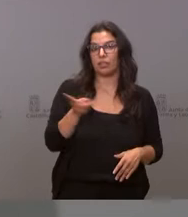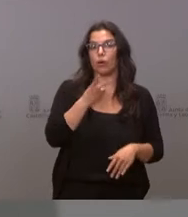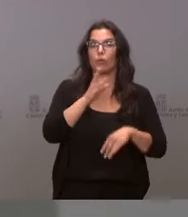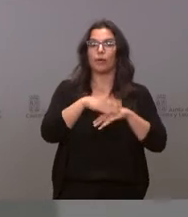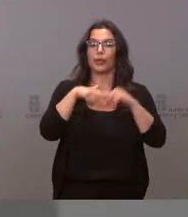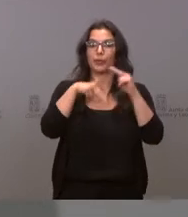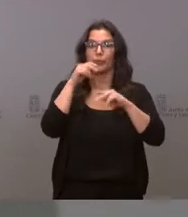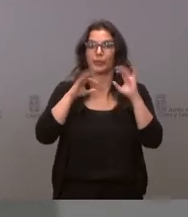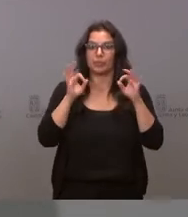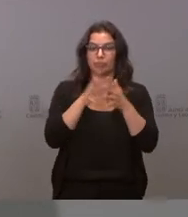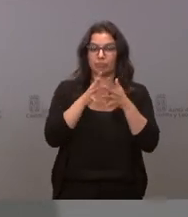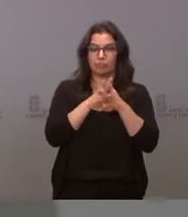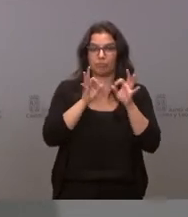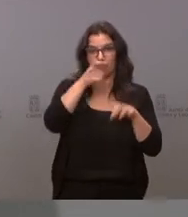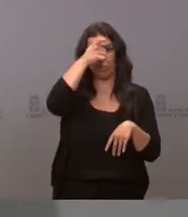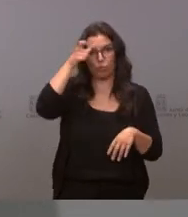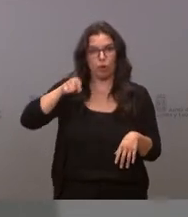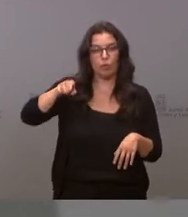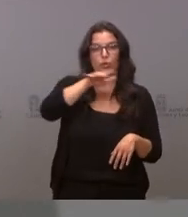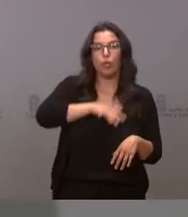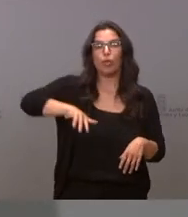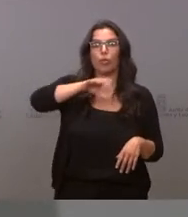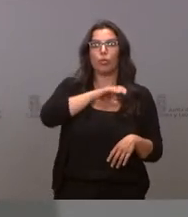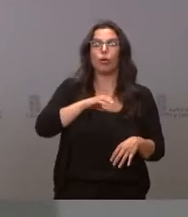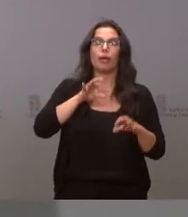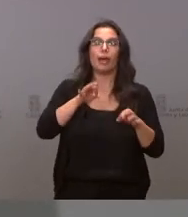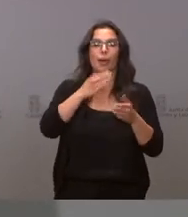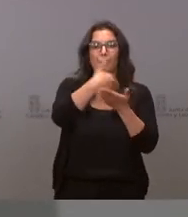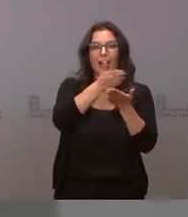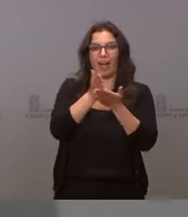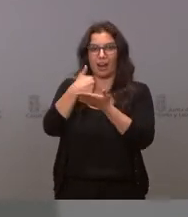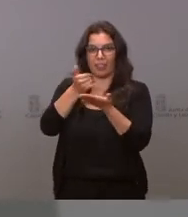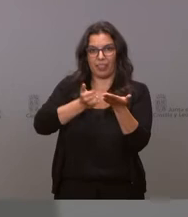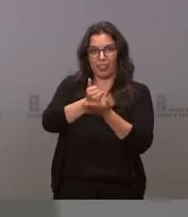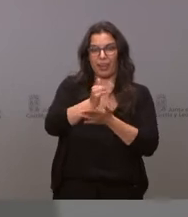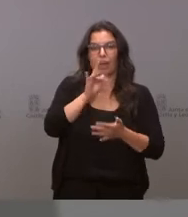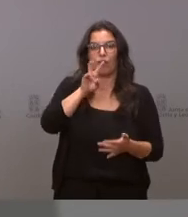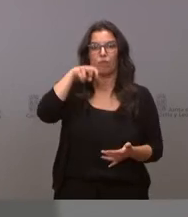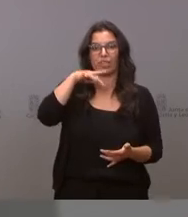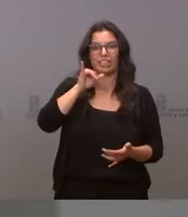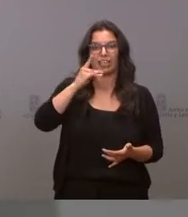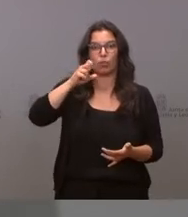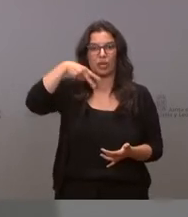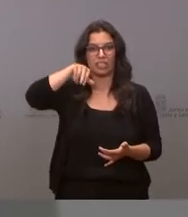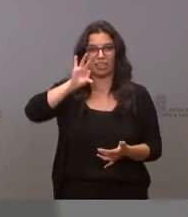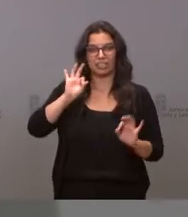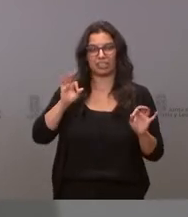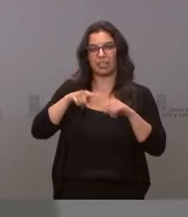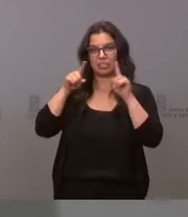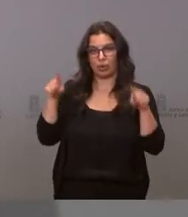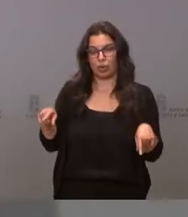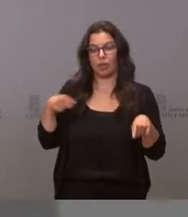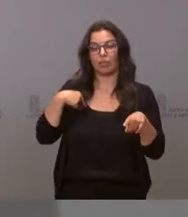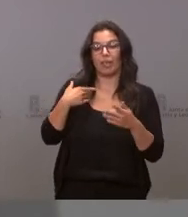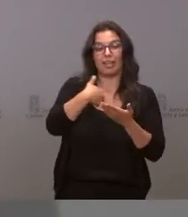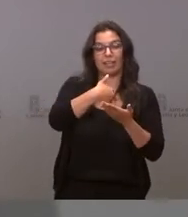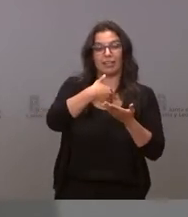de infraestructura rural en la zona de concentración parcelaria de Castro de Fuentidueña, en Segovia. Con esta nueva distribución de